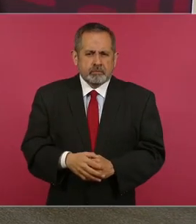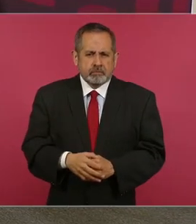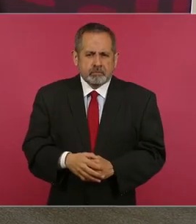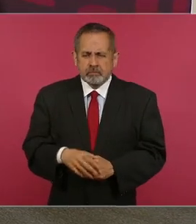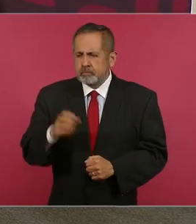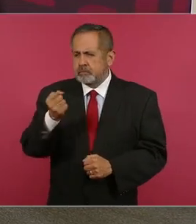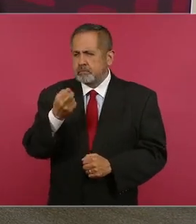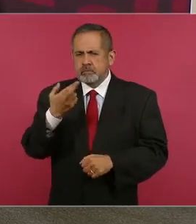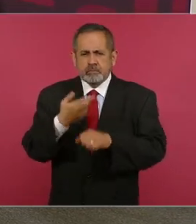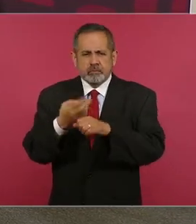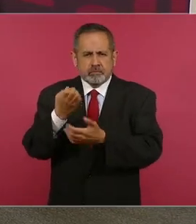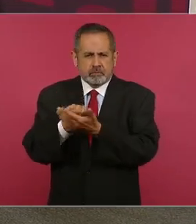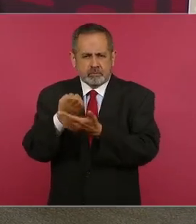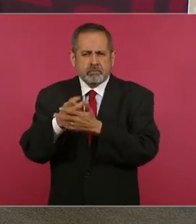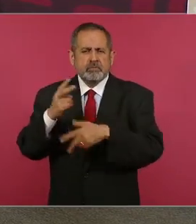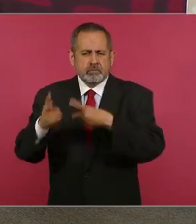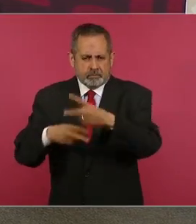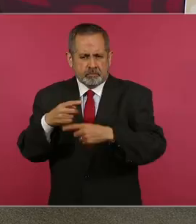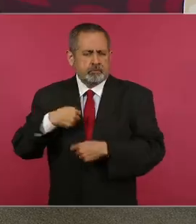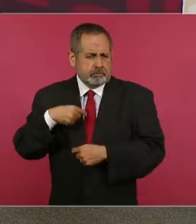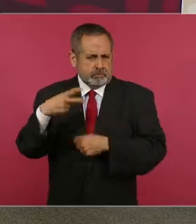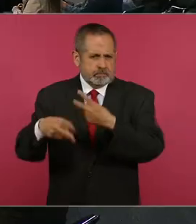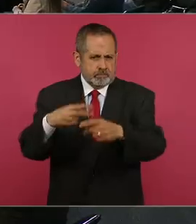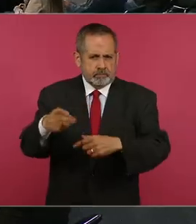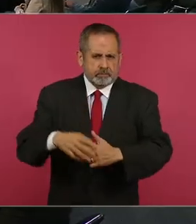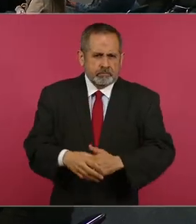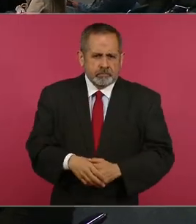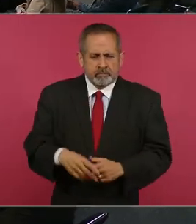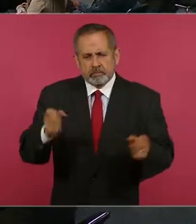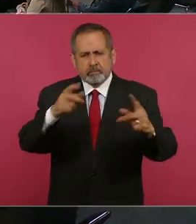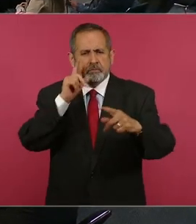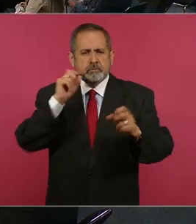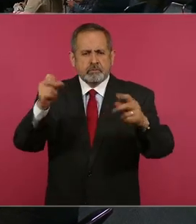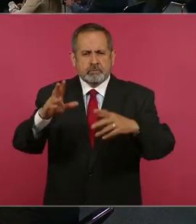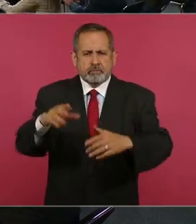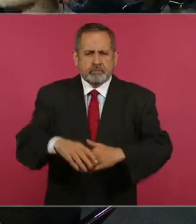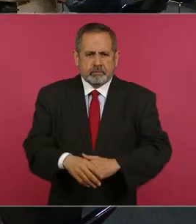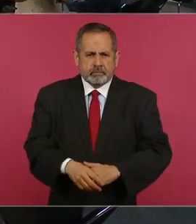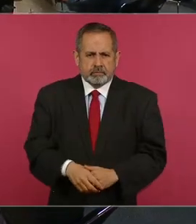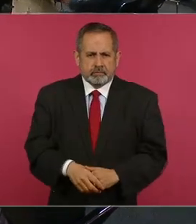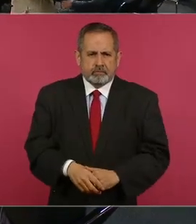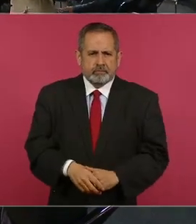y Economía, más que nada, secretario de Economía. Nos vemos mañana. Gracias.